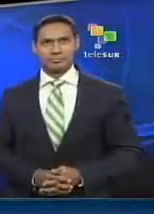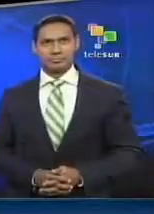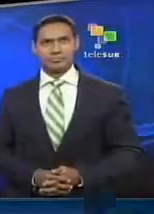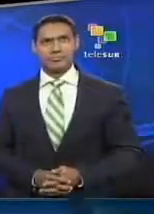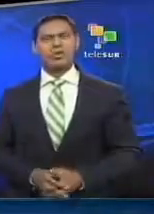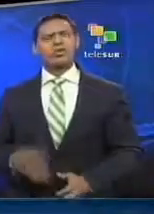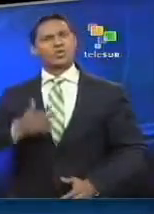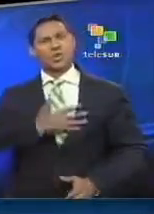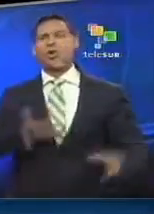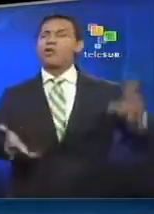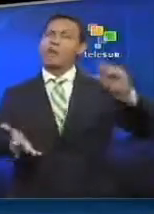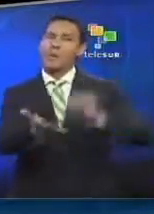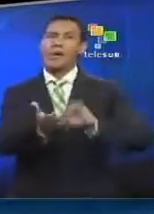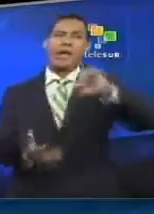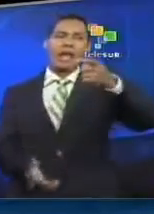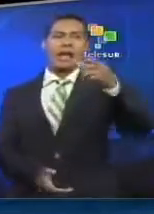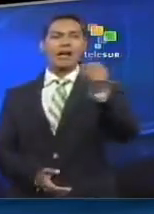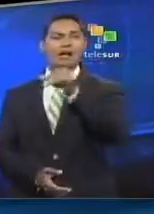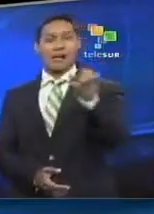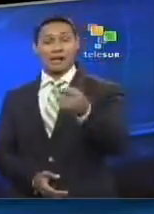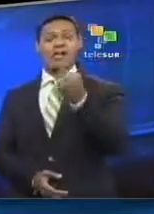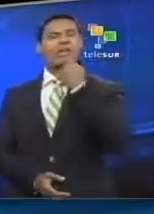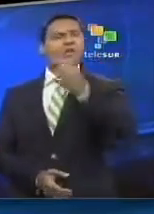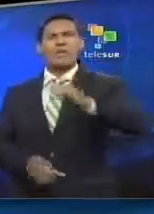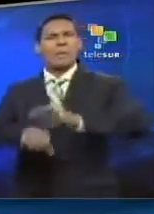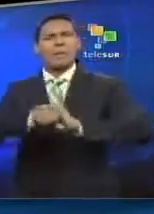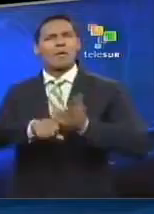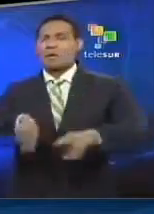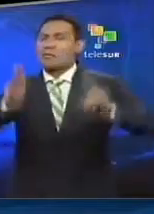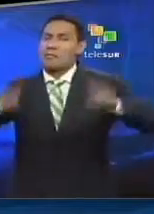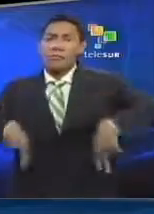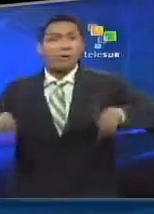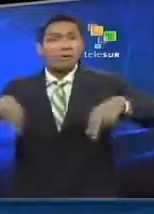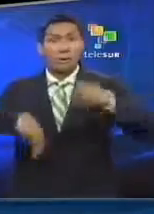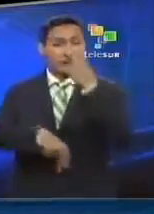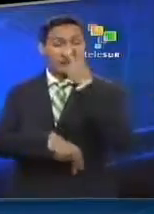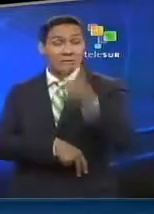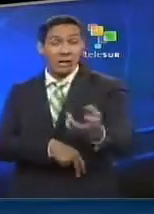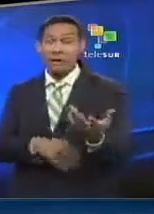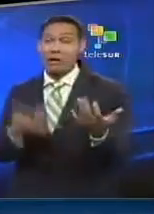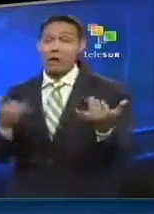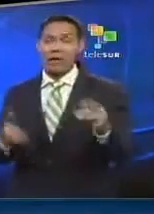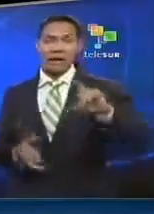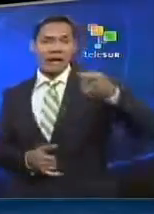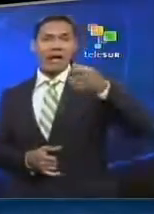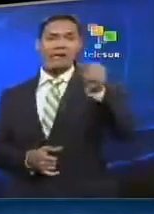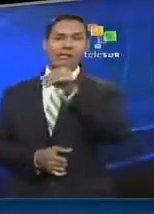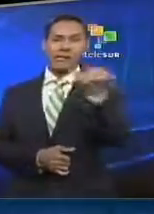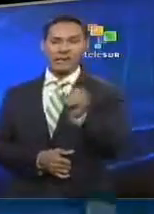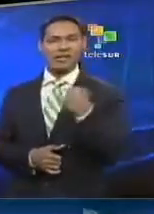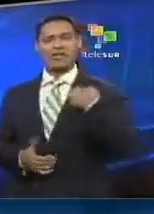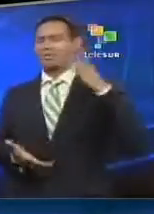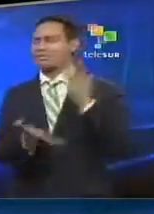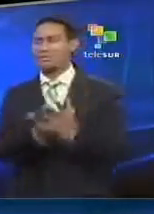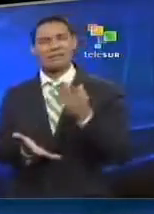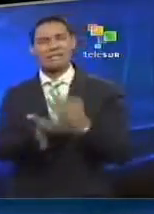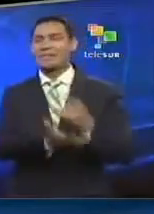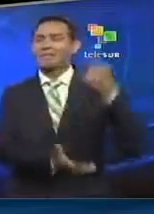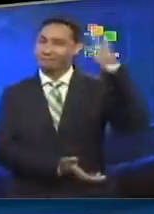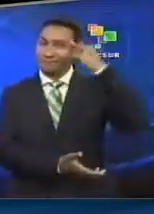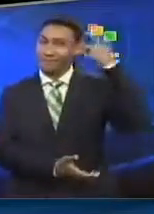Estoy de vuelta en Gaza, y yo digo esto porque nunca lo había visitado antes, pero Gaza siempre la tuve presente,